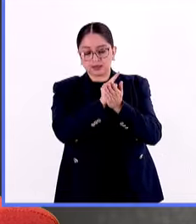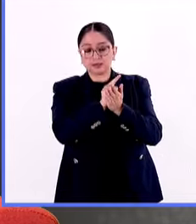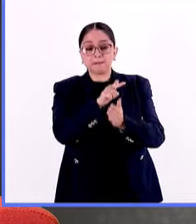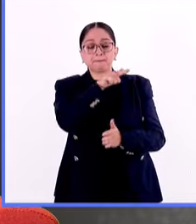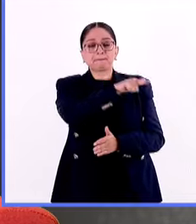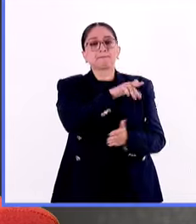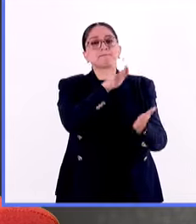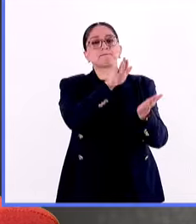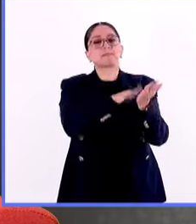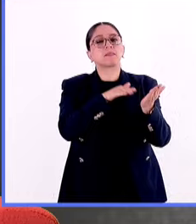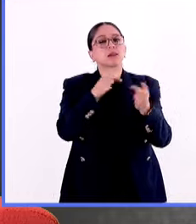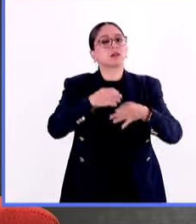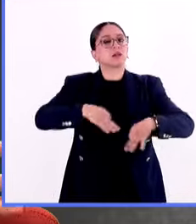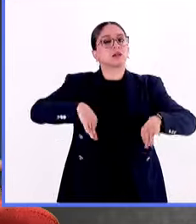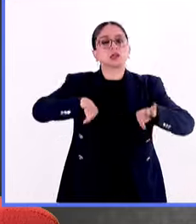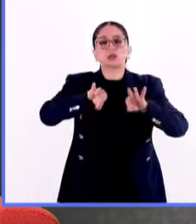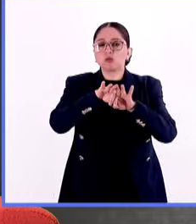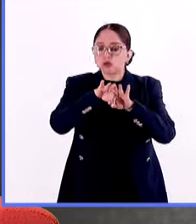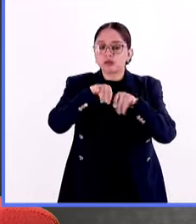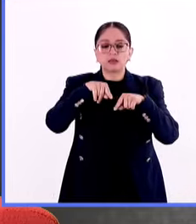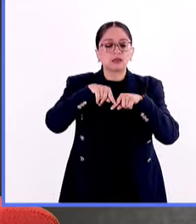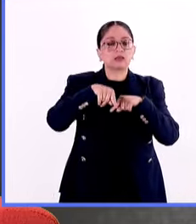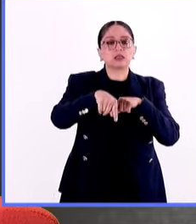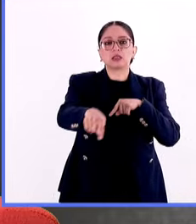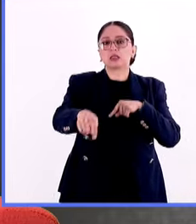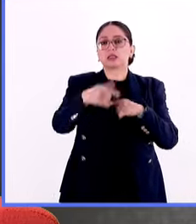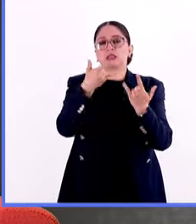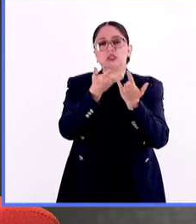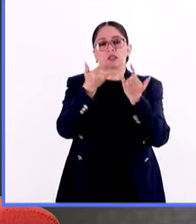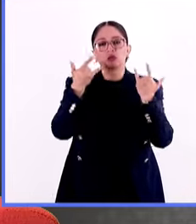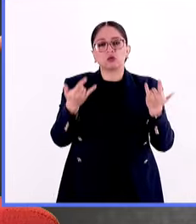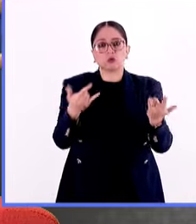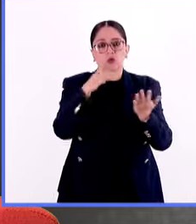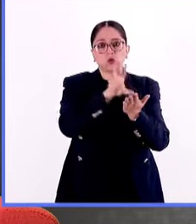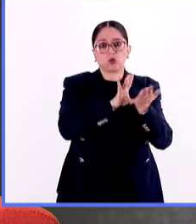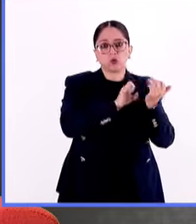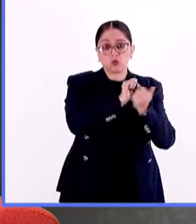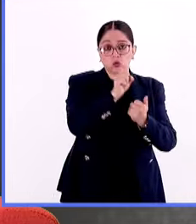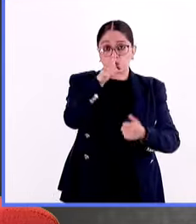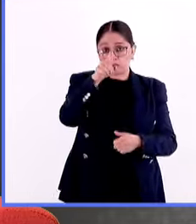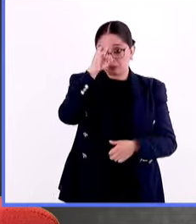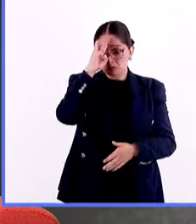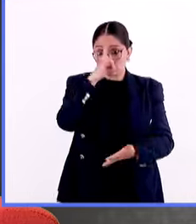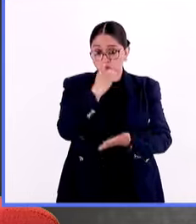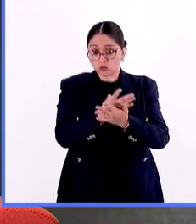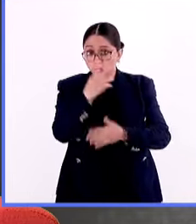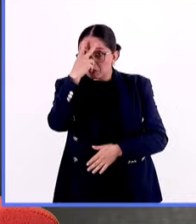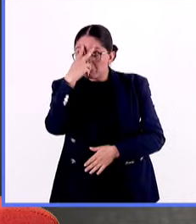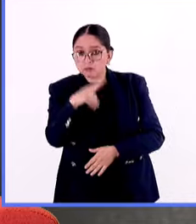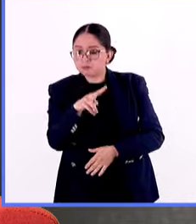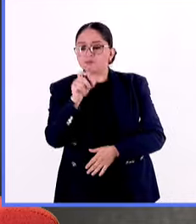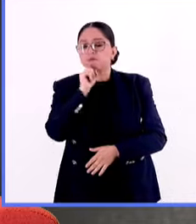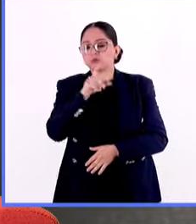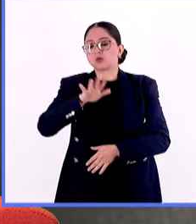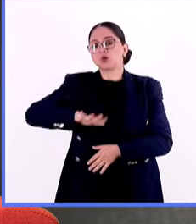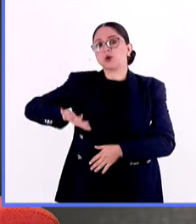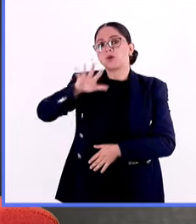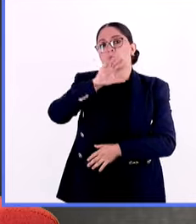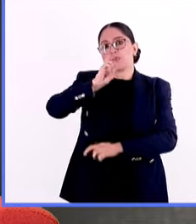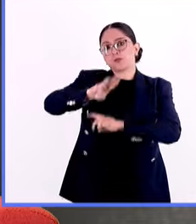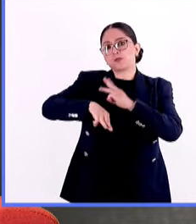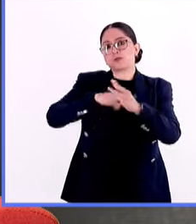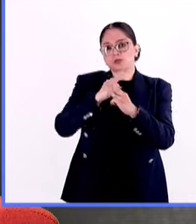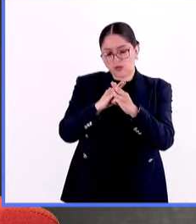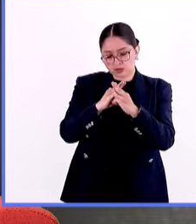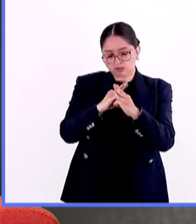documento sin duda es fundamental y ha sido fundamental en la historia constitucional no sólo de México sino a nivel mundial porque son las constituciones